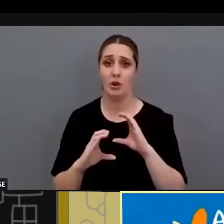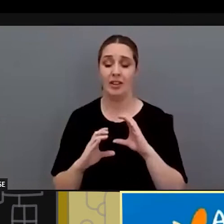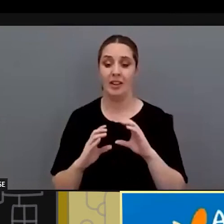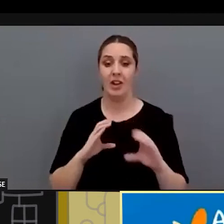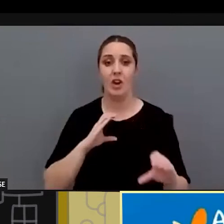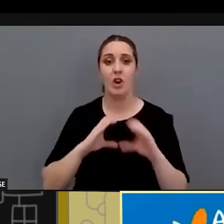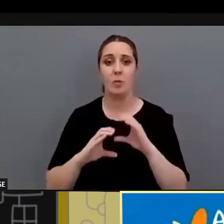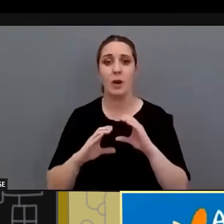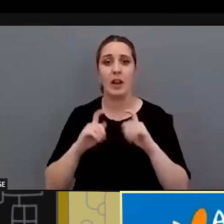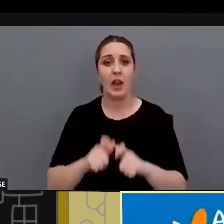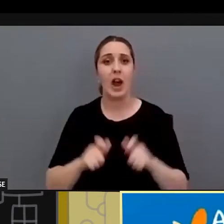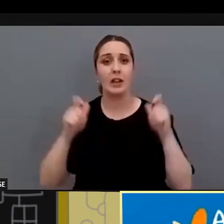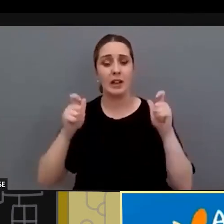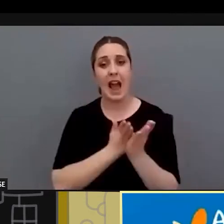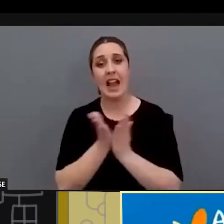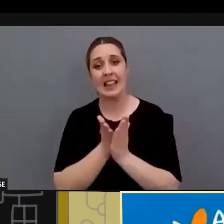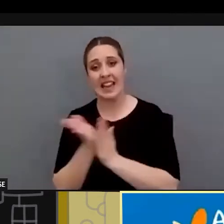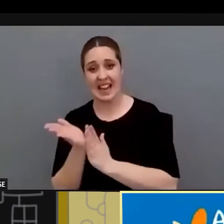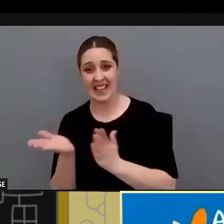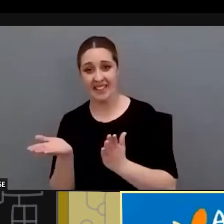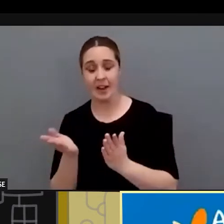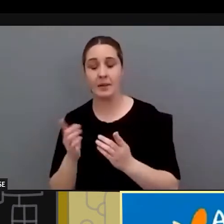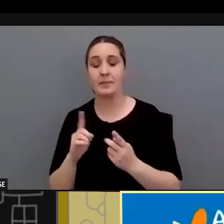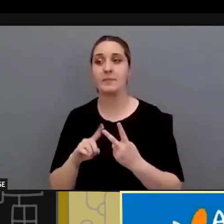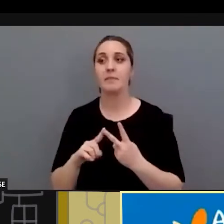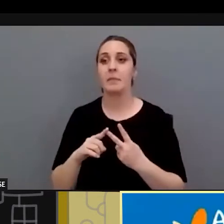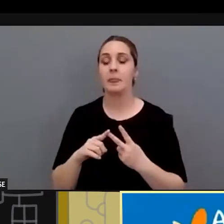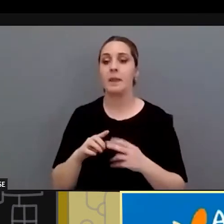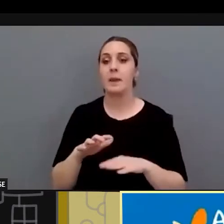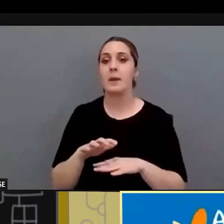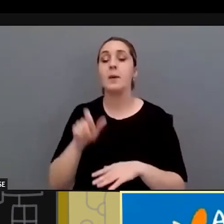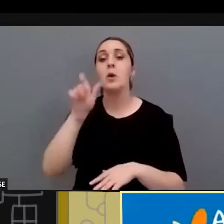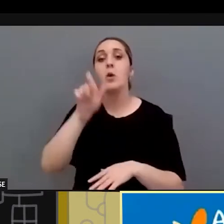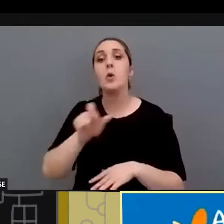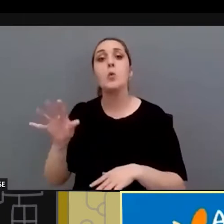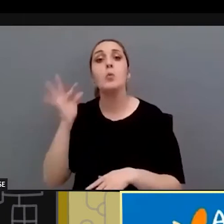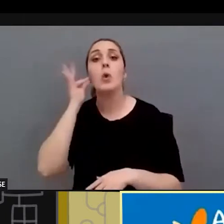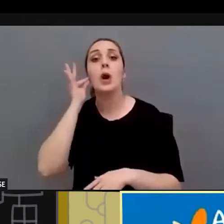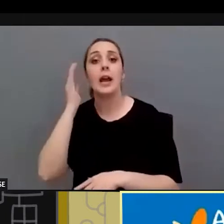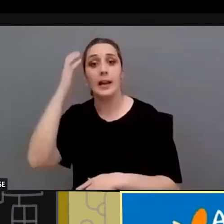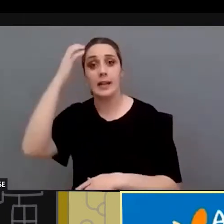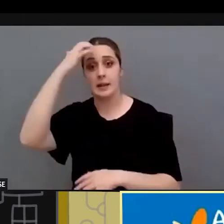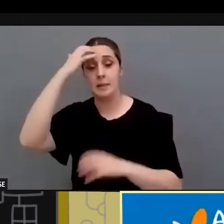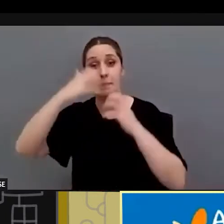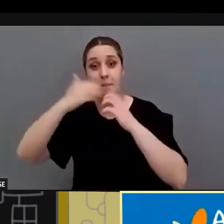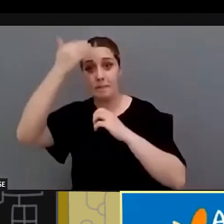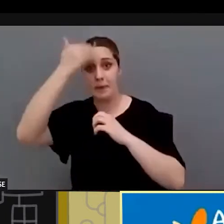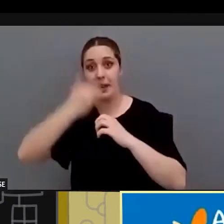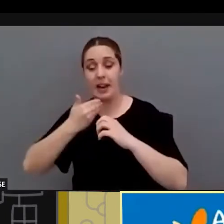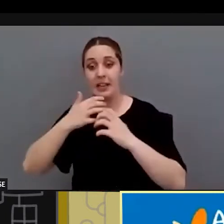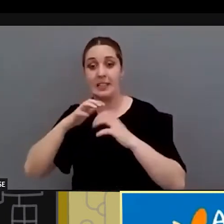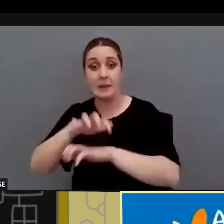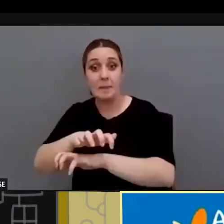aumentativa y alternativa la mayoría de las mujeres con parálisis cerebral tienen disartria